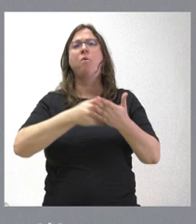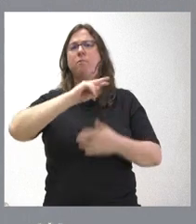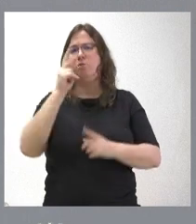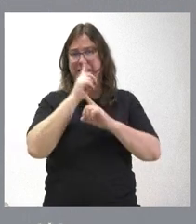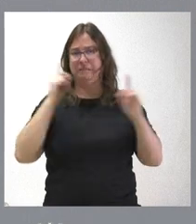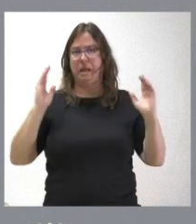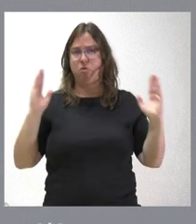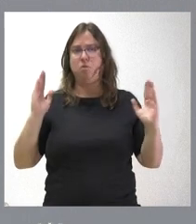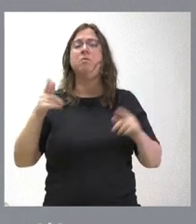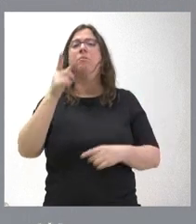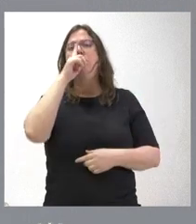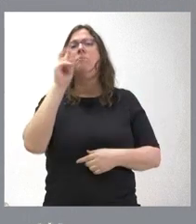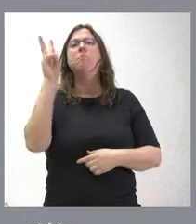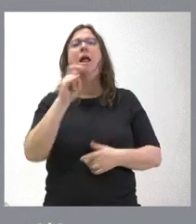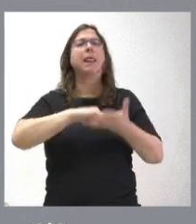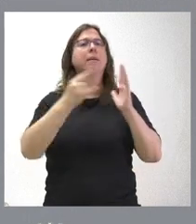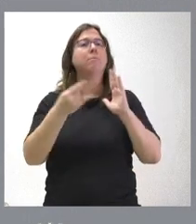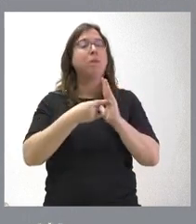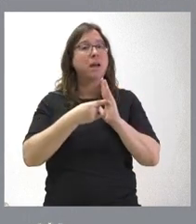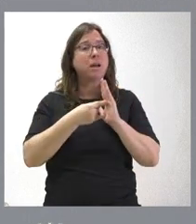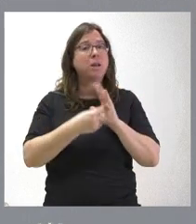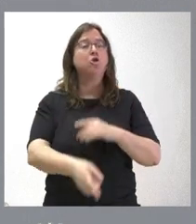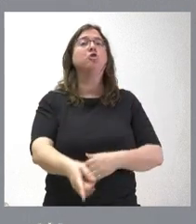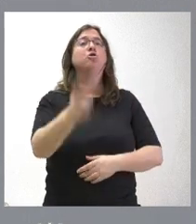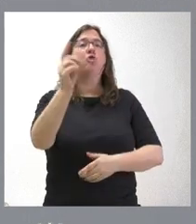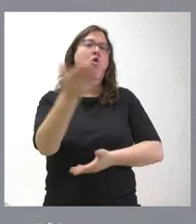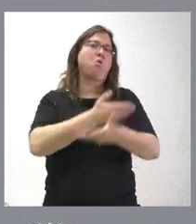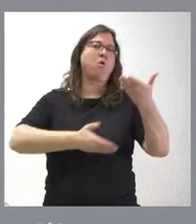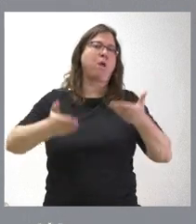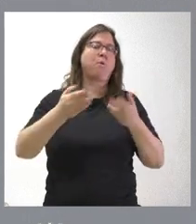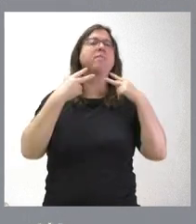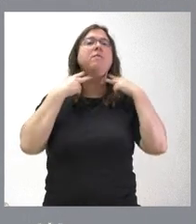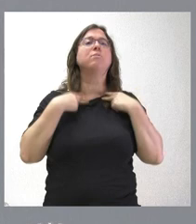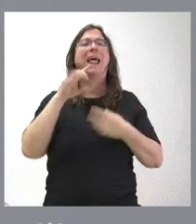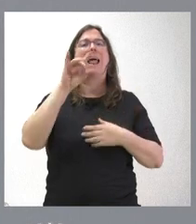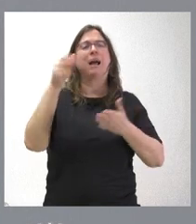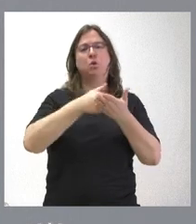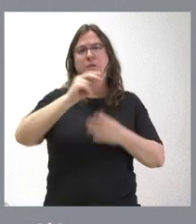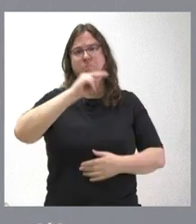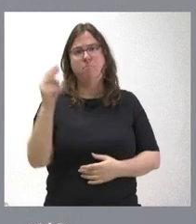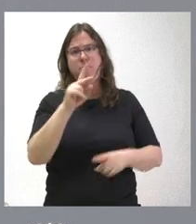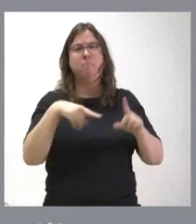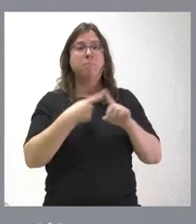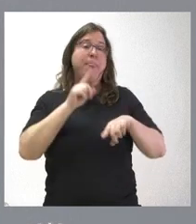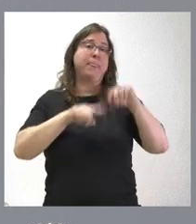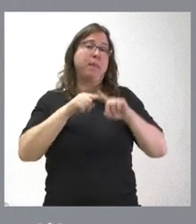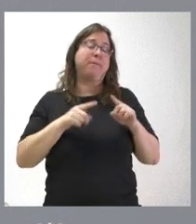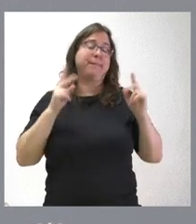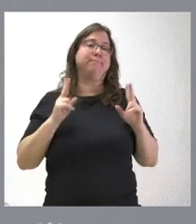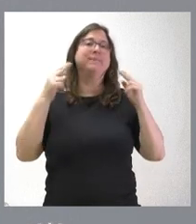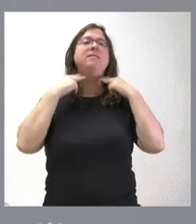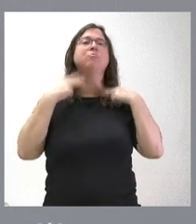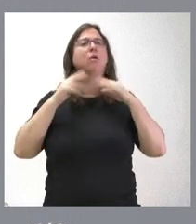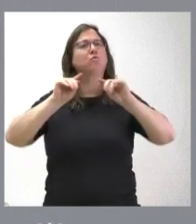año. Durante la vigencia del plan, solo en colaboración con la Diputación tenemos 14 millones de euros. Y, lógicamente, es la Diputación Provincial quien tiene que